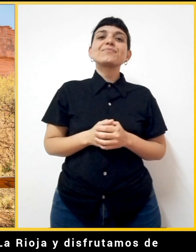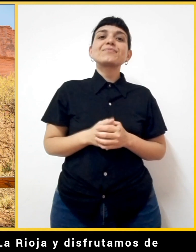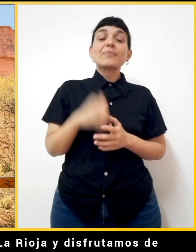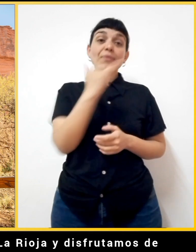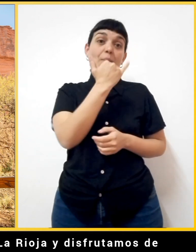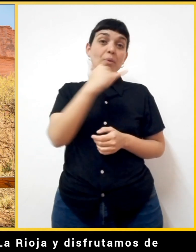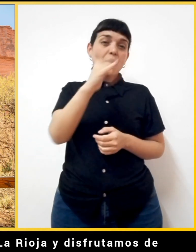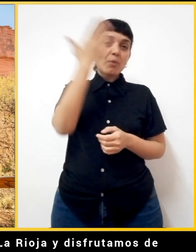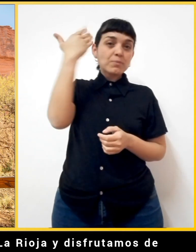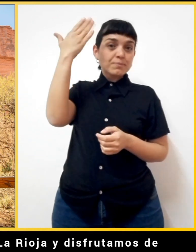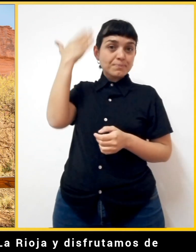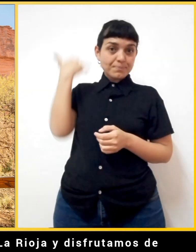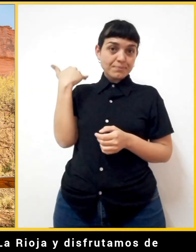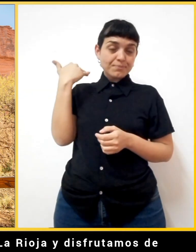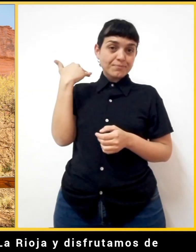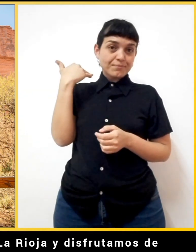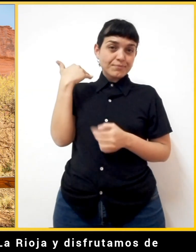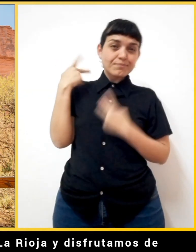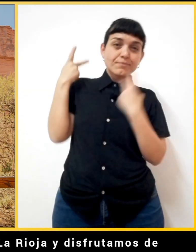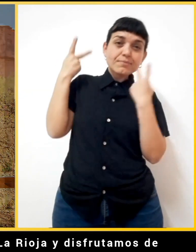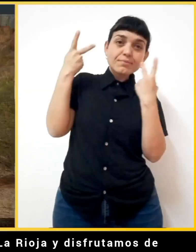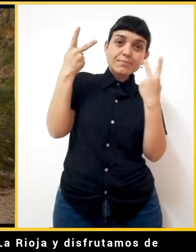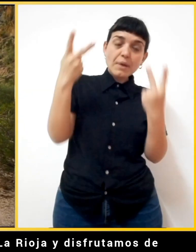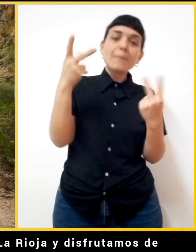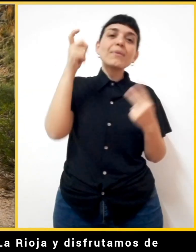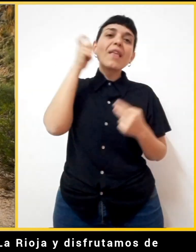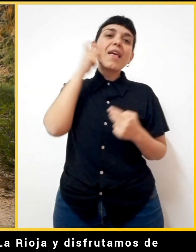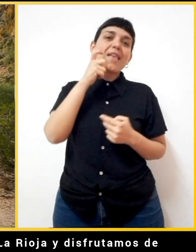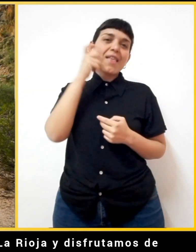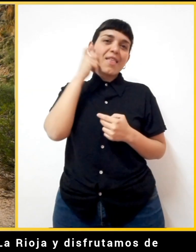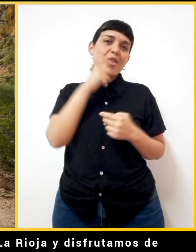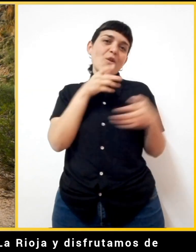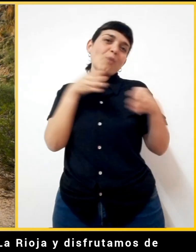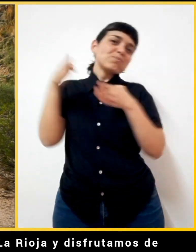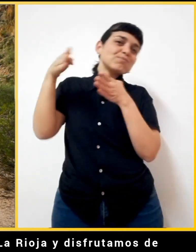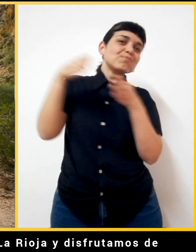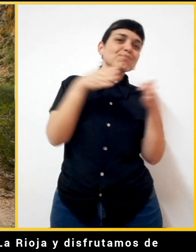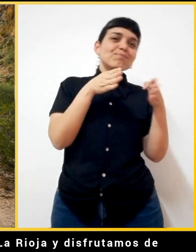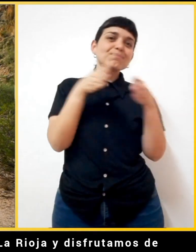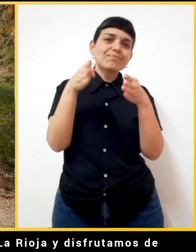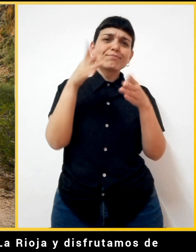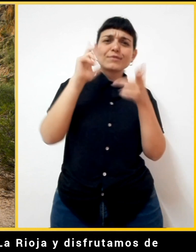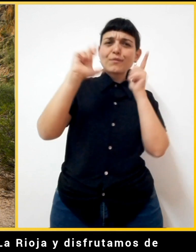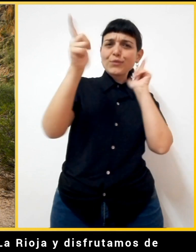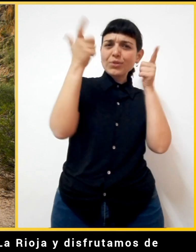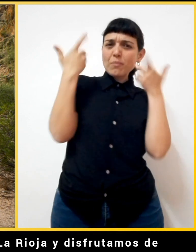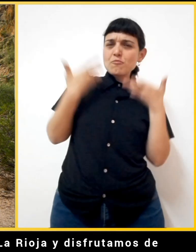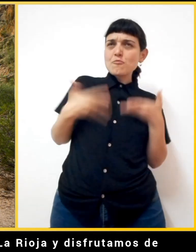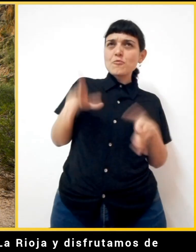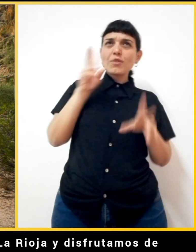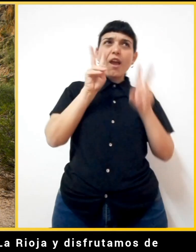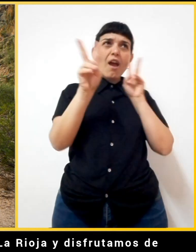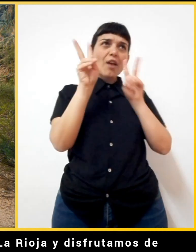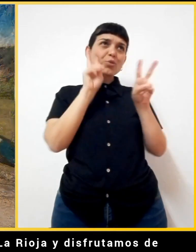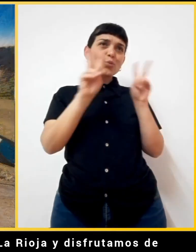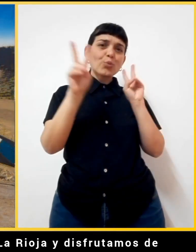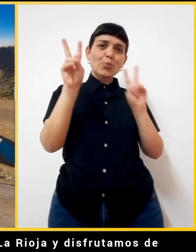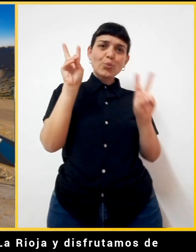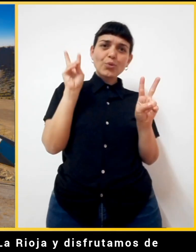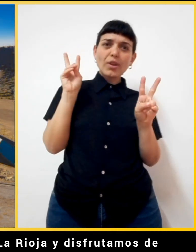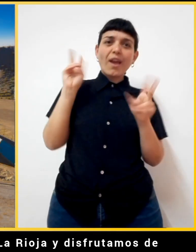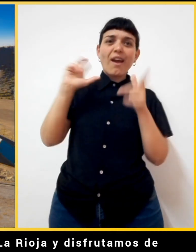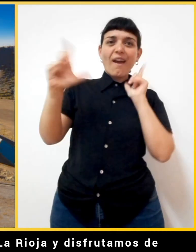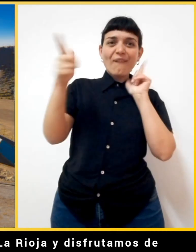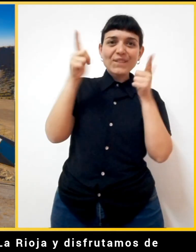En los episodios anteriores recorrimos La Rioja y disfrutamos de increíbles paisajes y